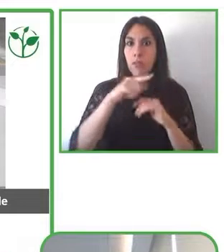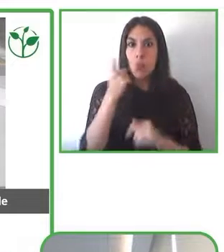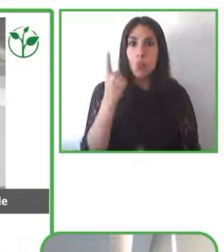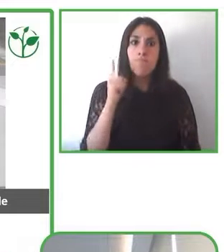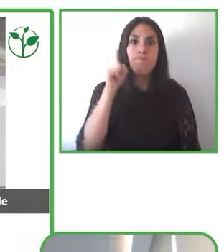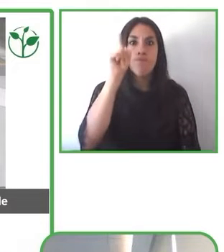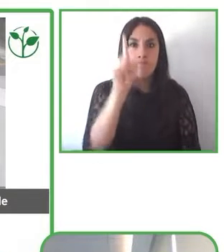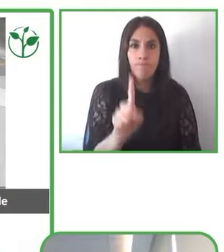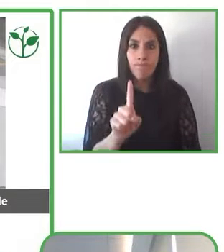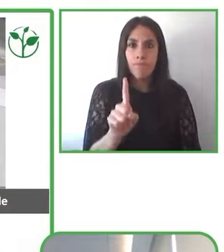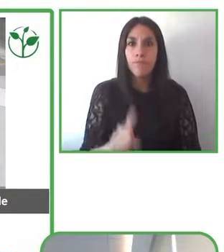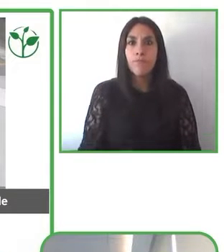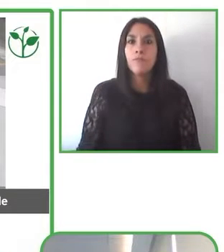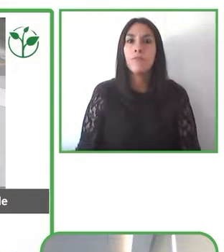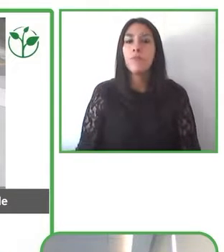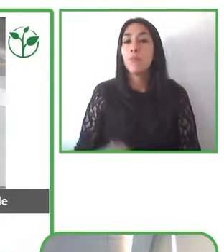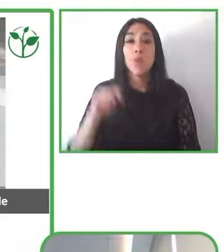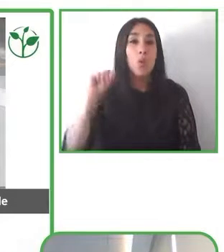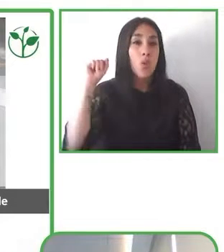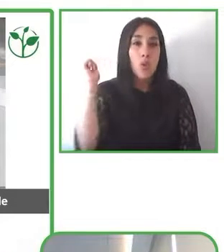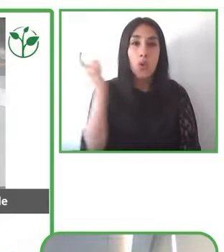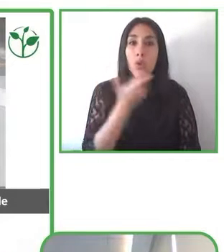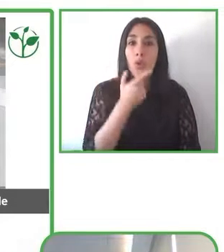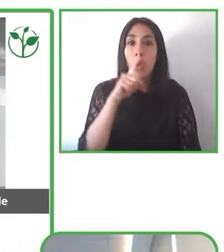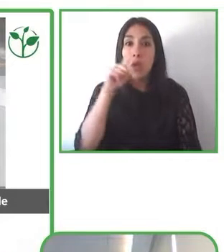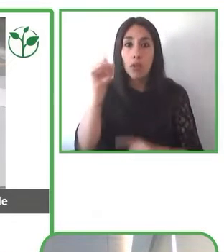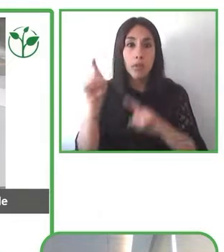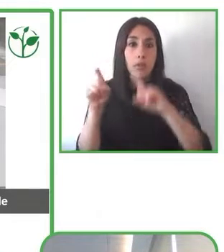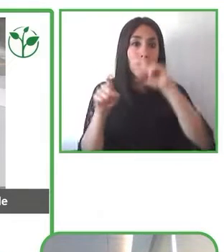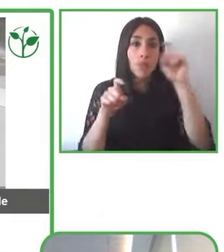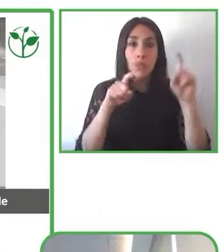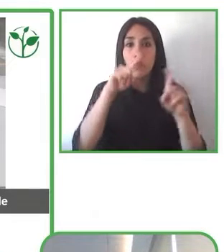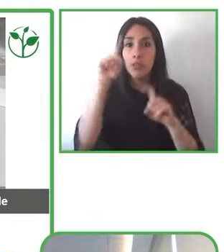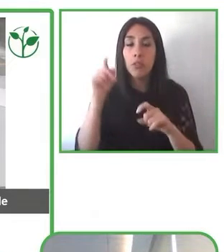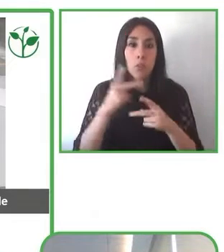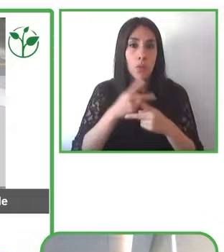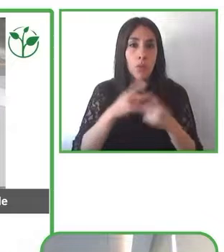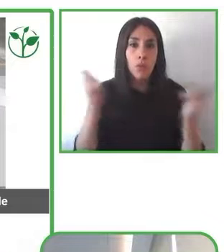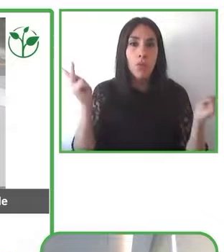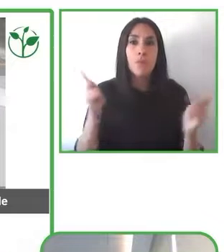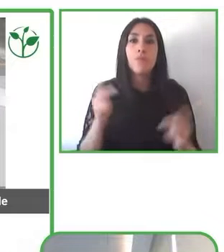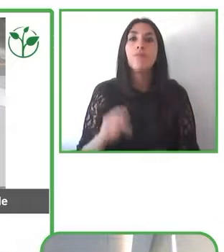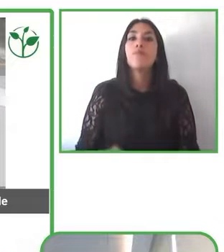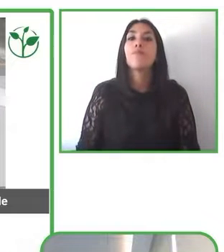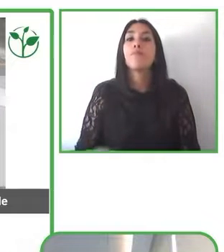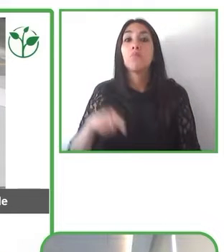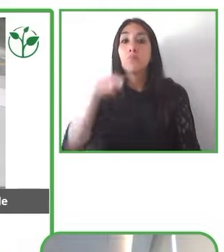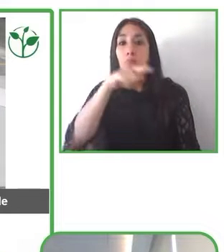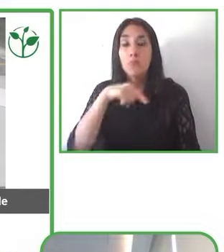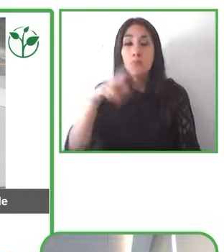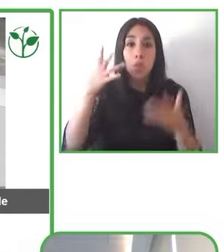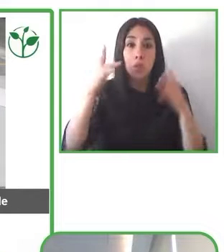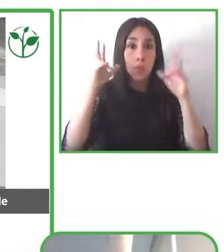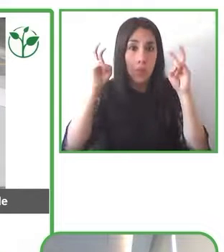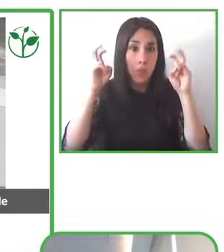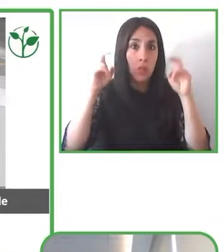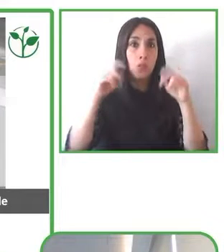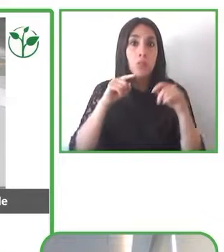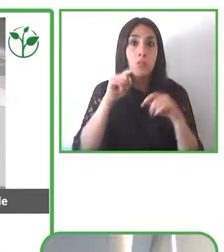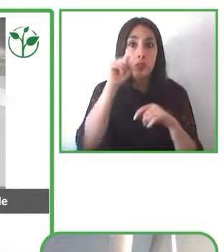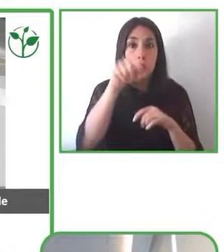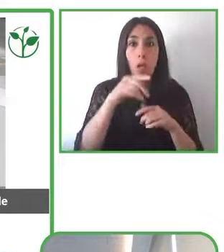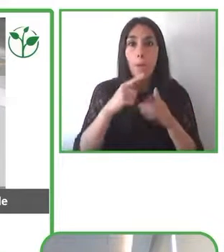públicas ciudadanas en los temas que nos competen de accesibilidad como fue el caso por ejemplo de este año de la